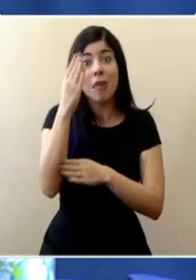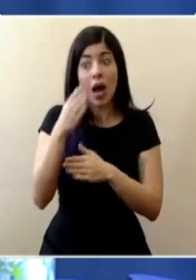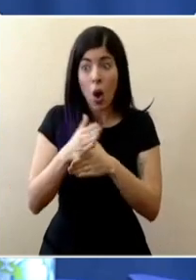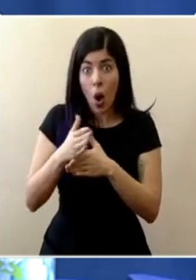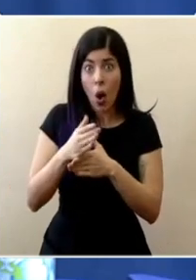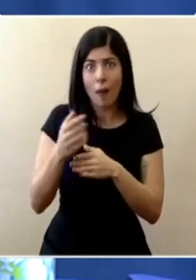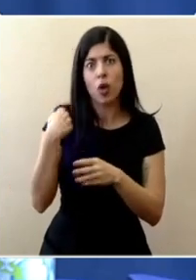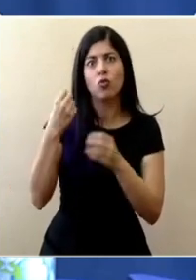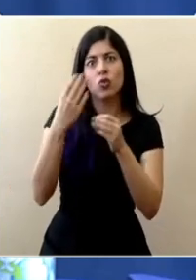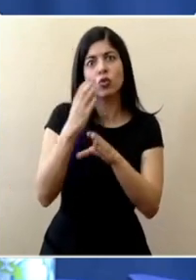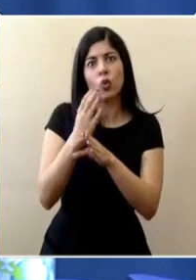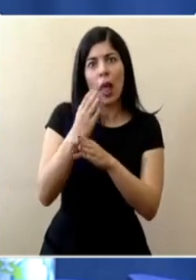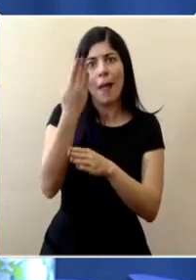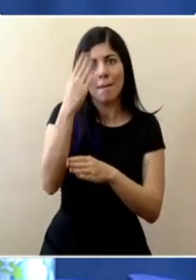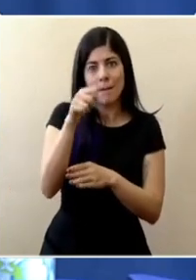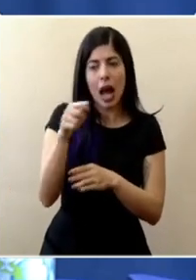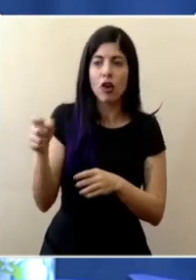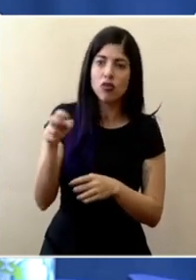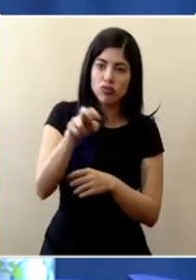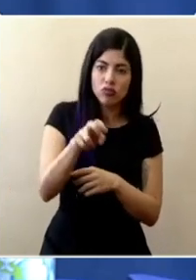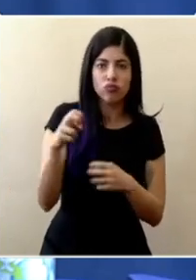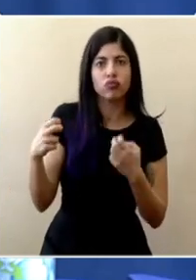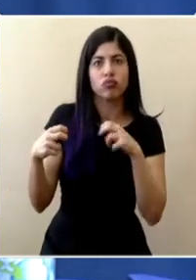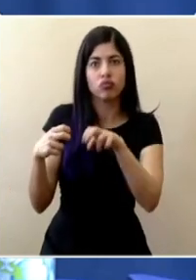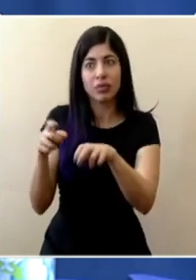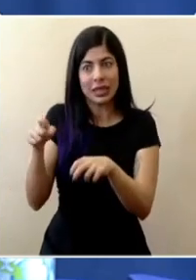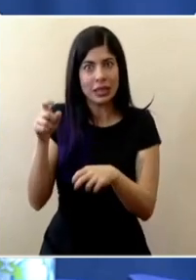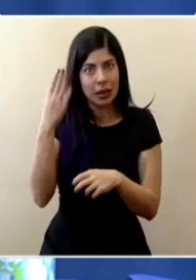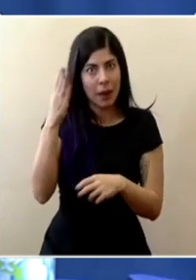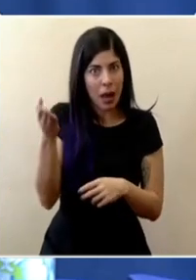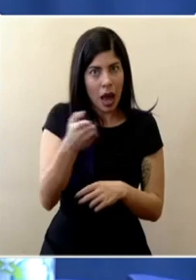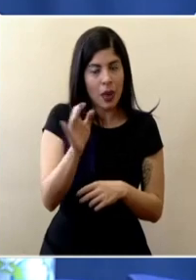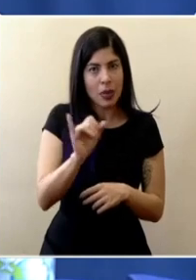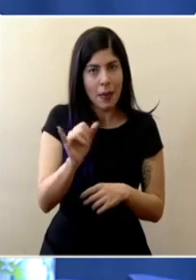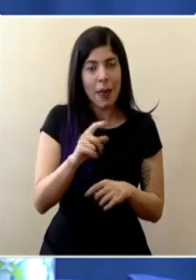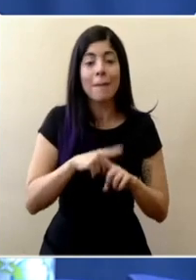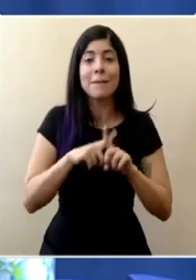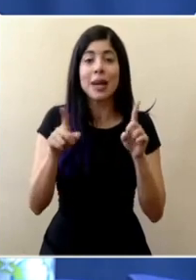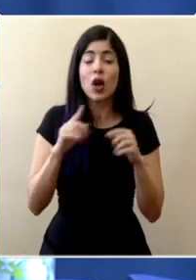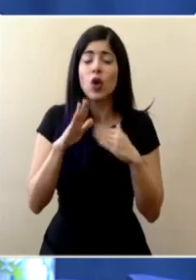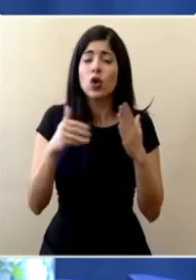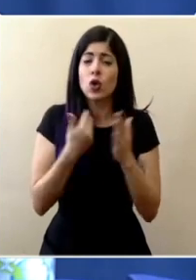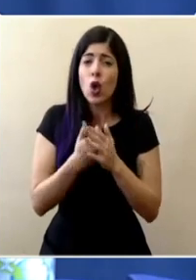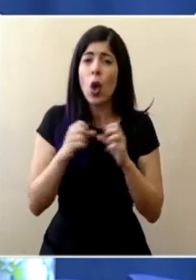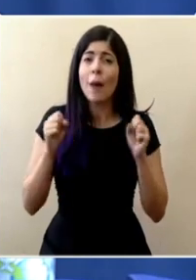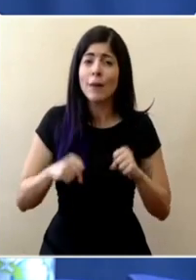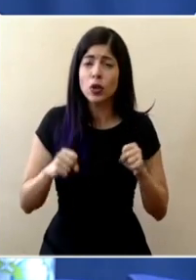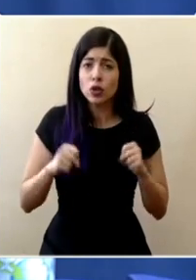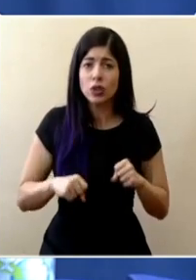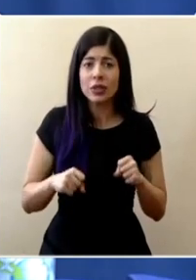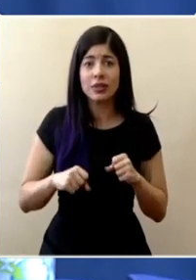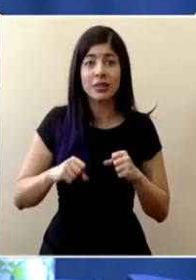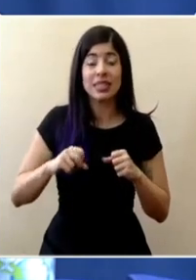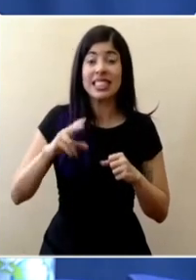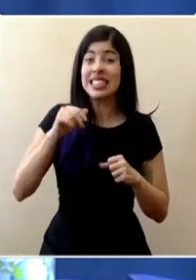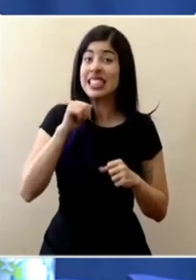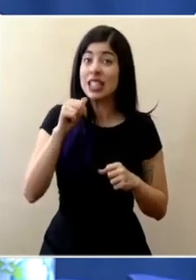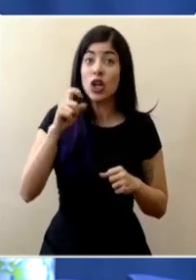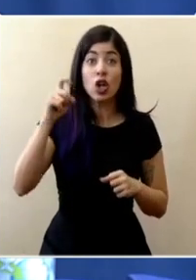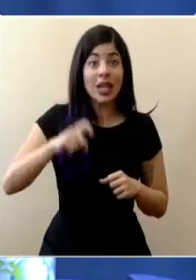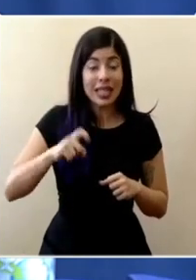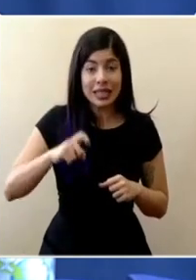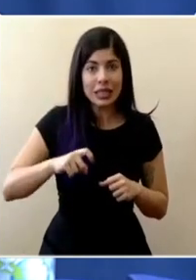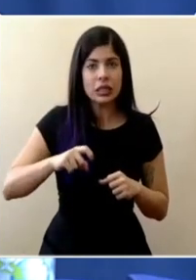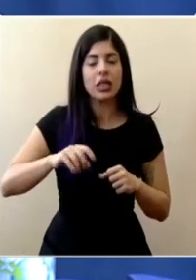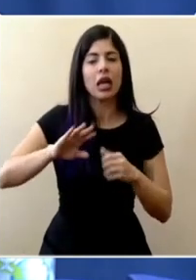compartido pues tener mucho cuidado con el baño ellos obviamente necesitan ir al baño pero en la medida de lo posible que si no es necesario